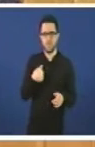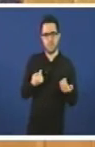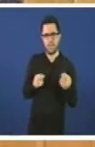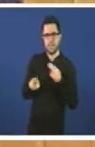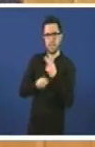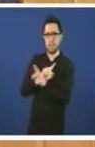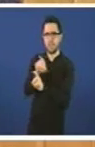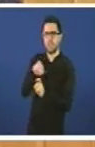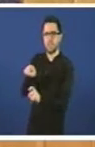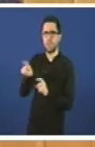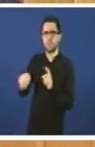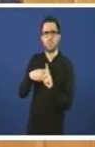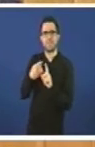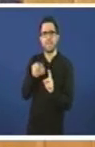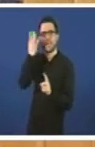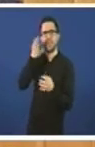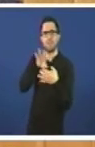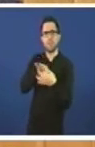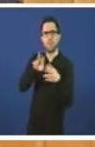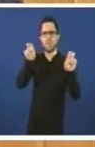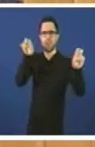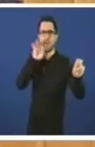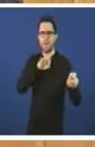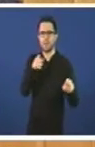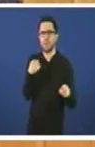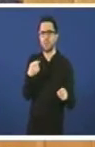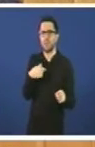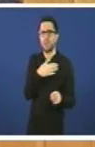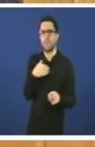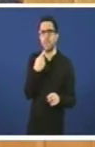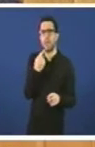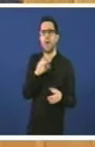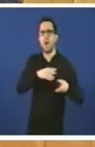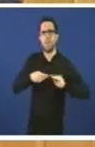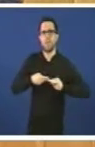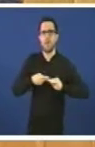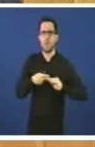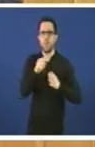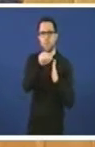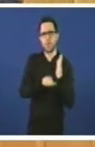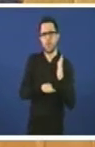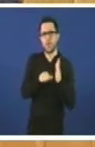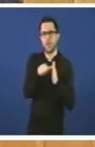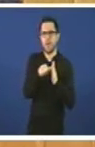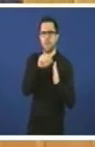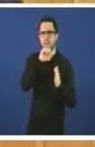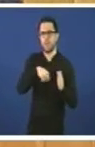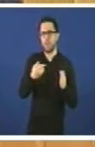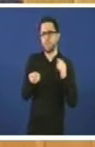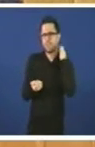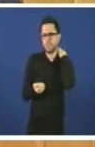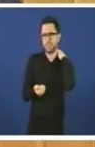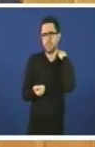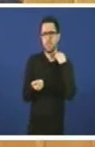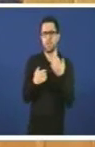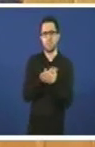Parlamento en relación con esta cuestión non van na línea de aplicar un programa nacionalista. Vosté, cando me escoitou a min, consellero, falar de monolingüismo